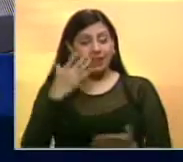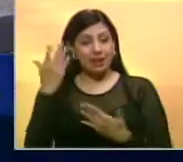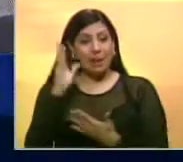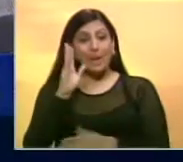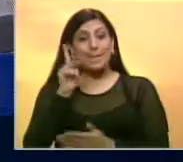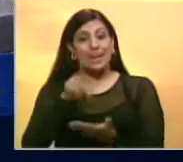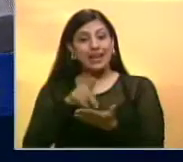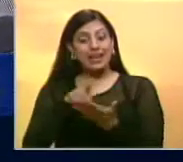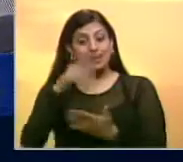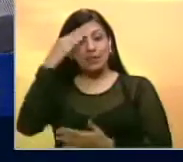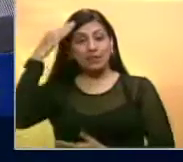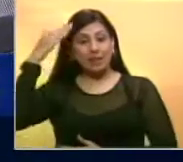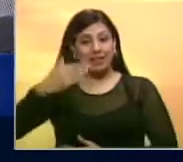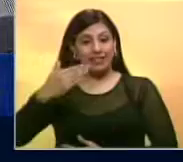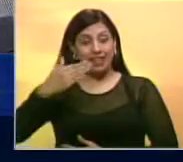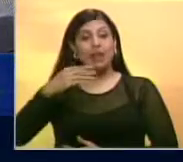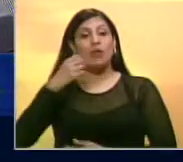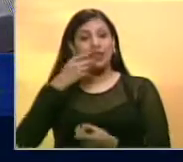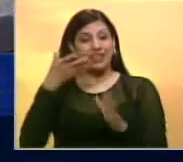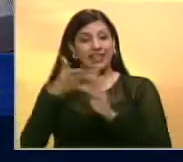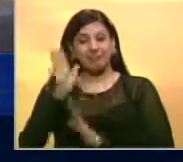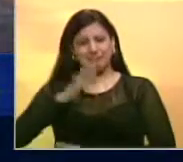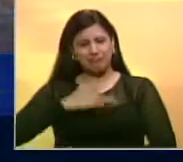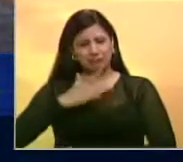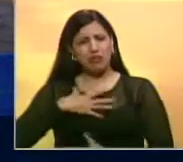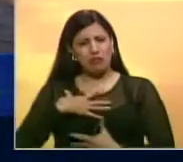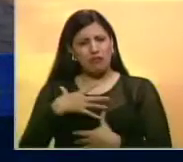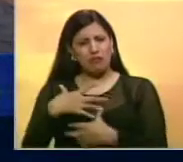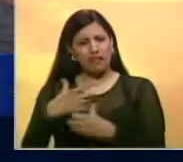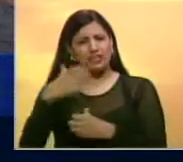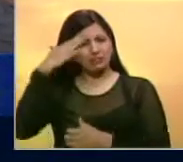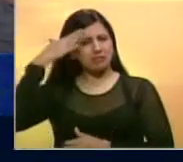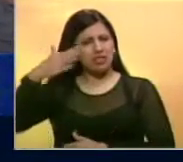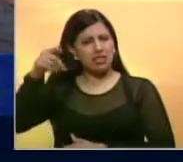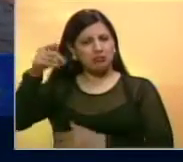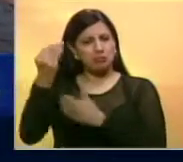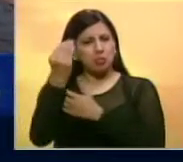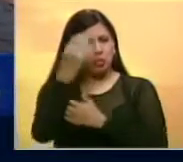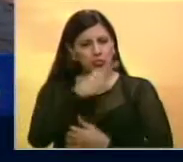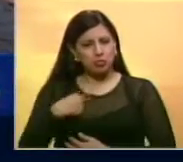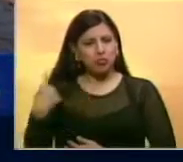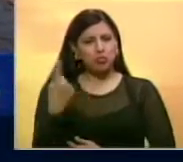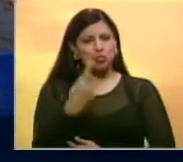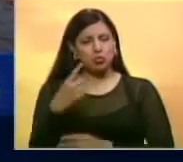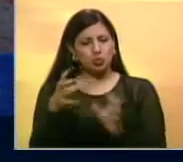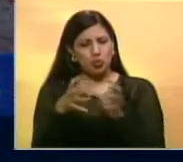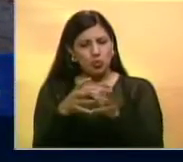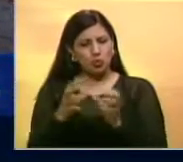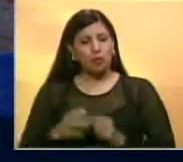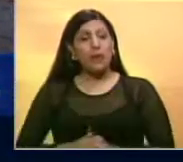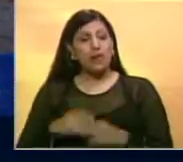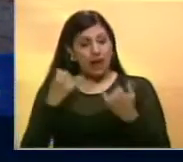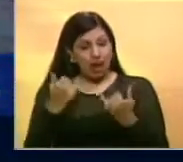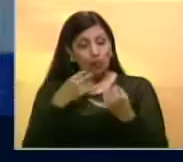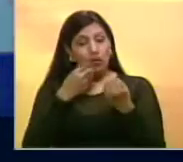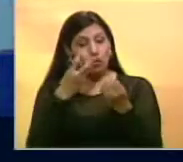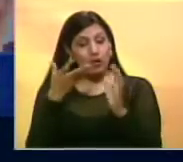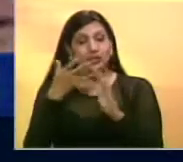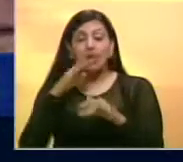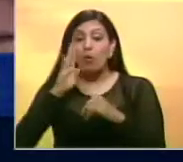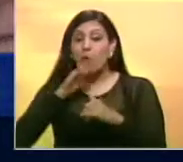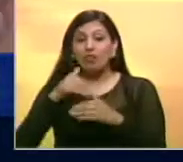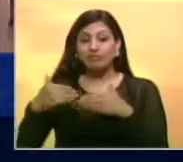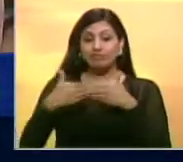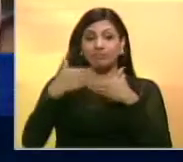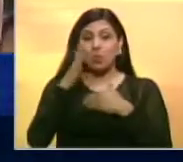participación de la Fuerza Armada Nacional, refirió que se siente confiado en la garantía que ofrecerán para asegurar el perímetro. Destacó que sin ningún tipo